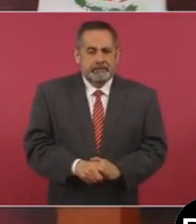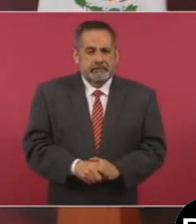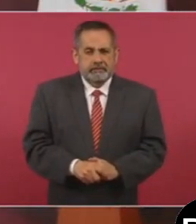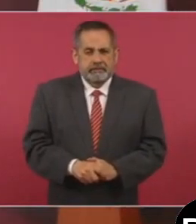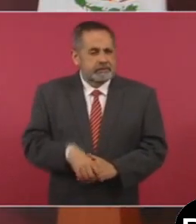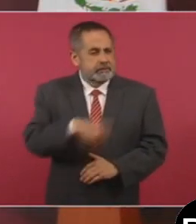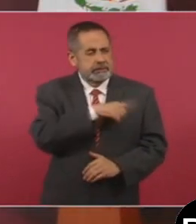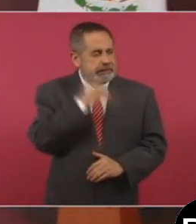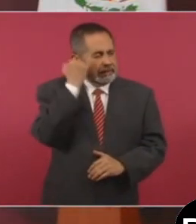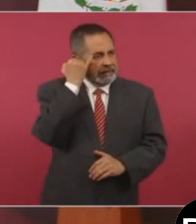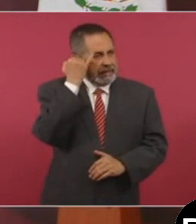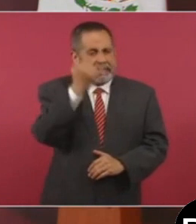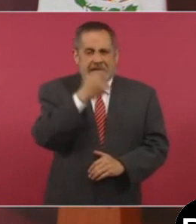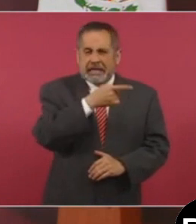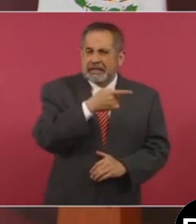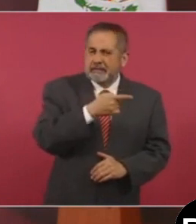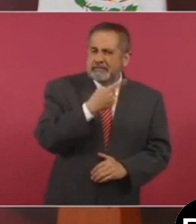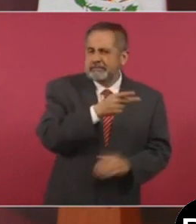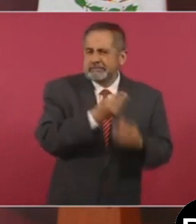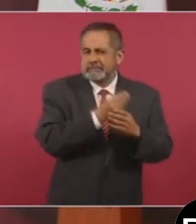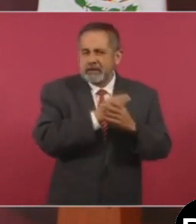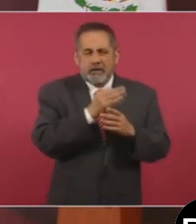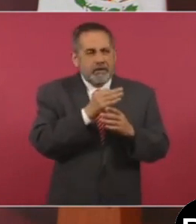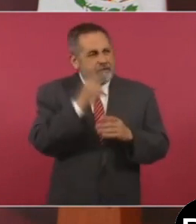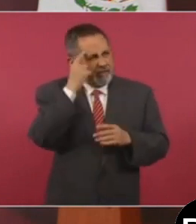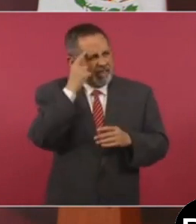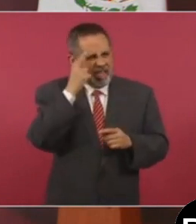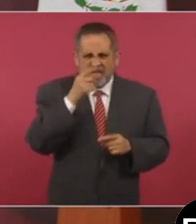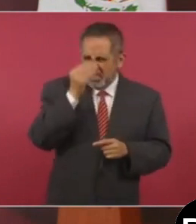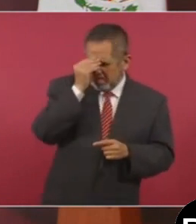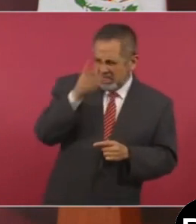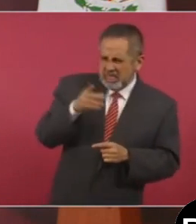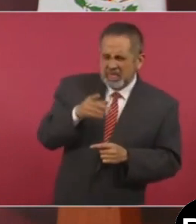de mala fe,